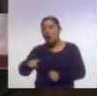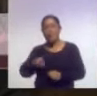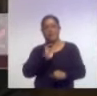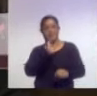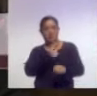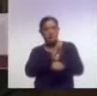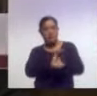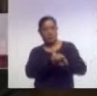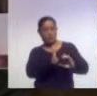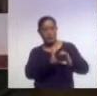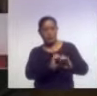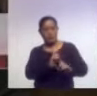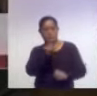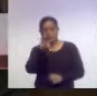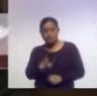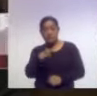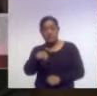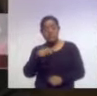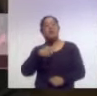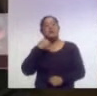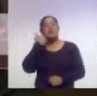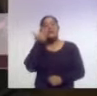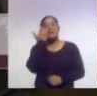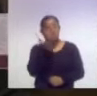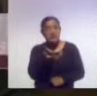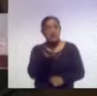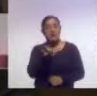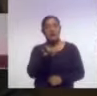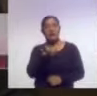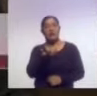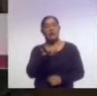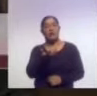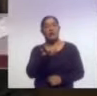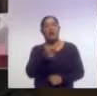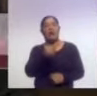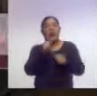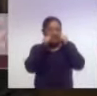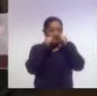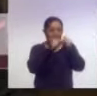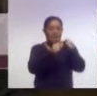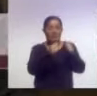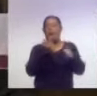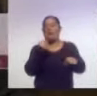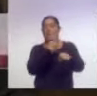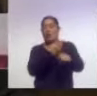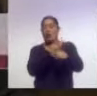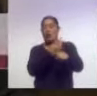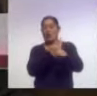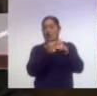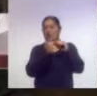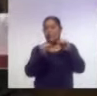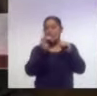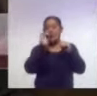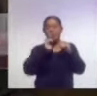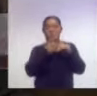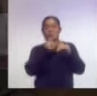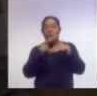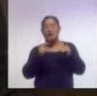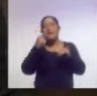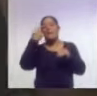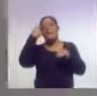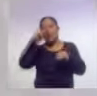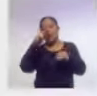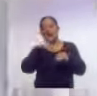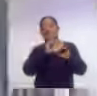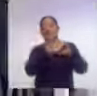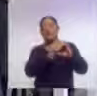jurídica que busca expresamente atender casos de violencia de género con el objetivo de evitar daños irreparables para las mujeres y